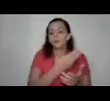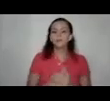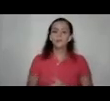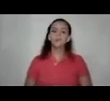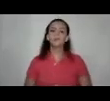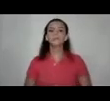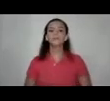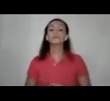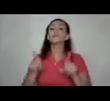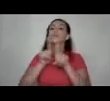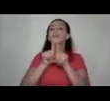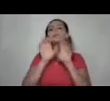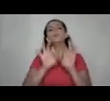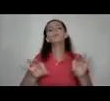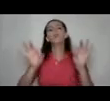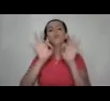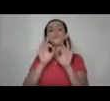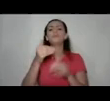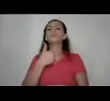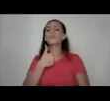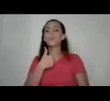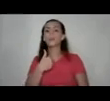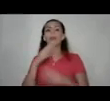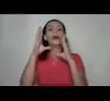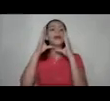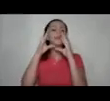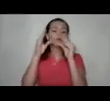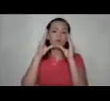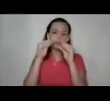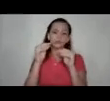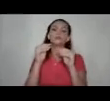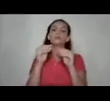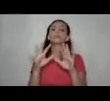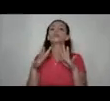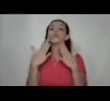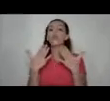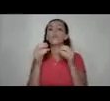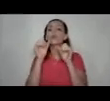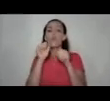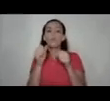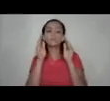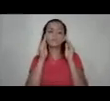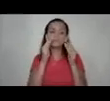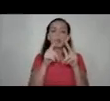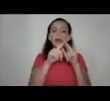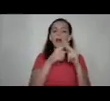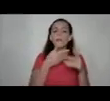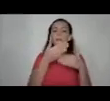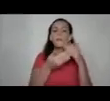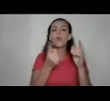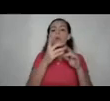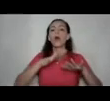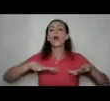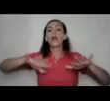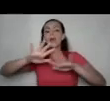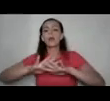también es importante que tengamos la información sobre cómo se pueden abordar y a partir de qué espacios a